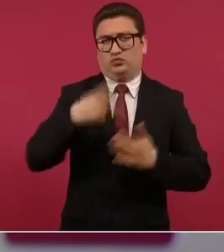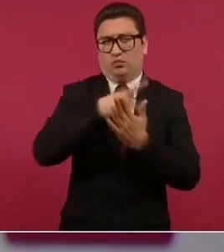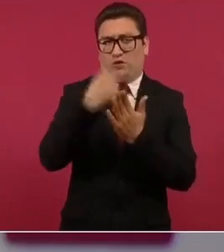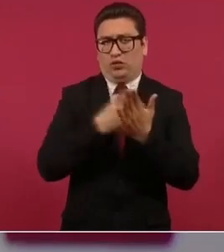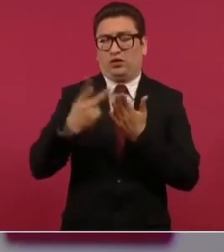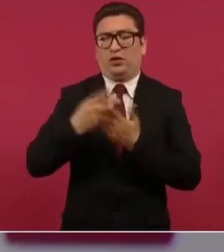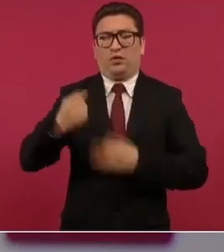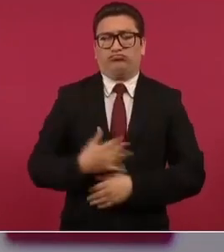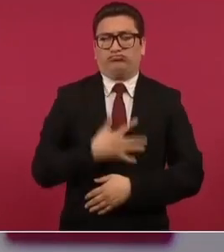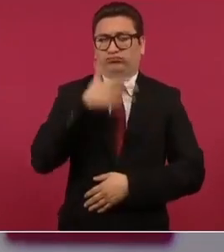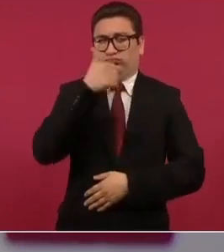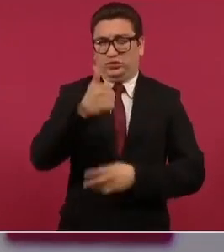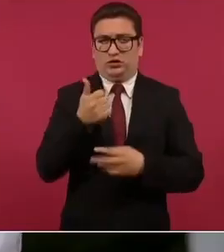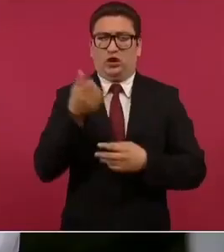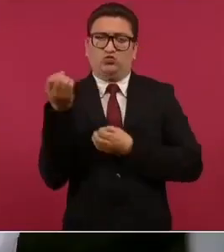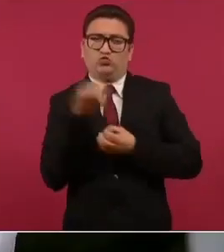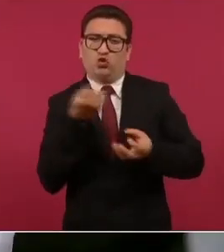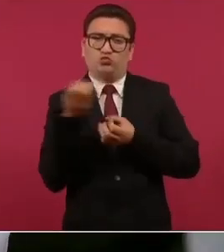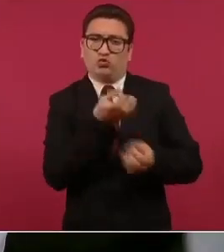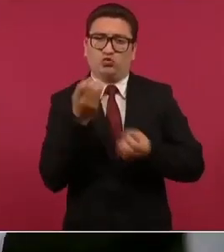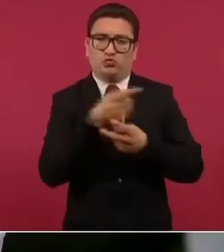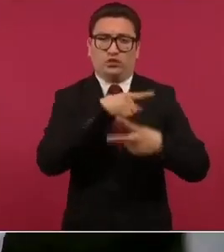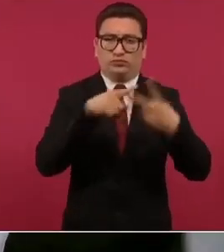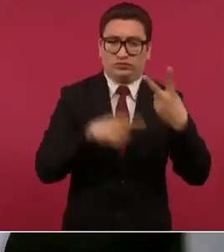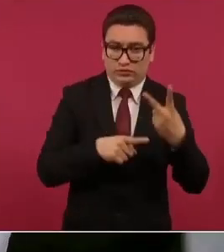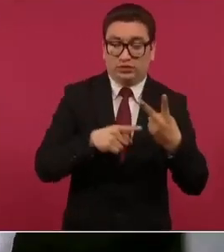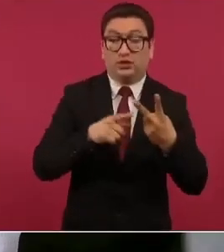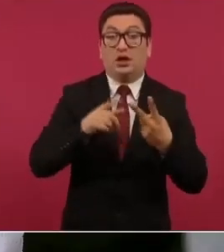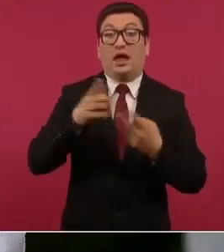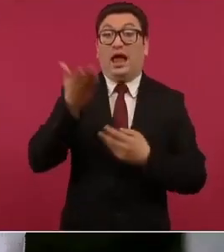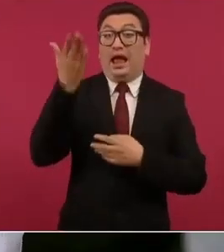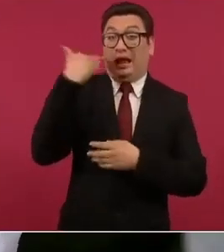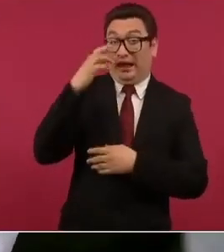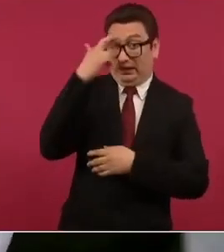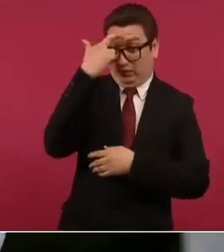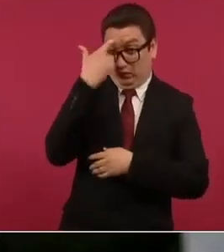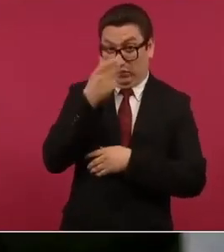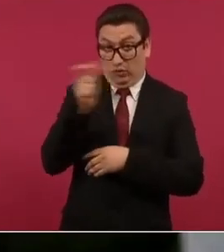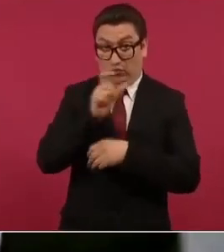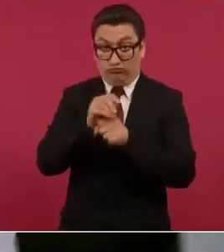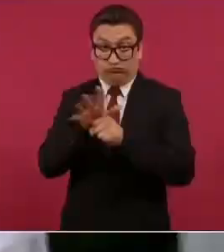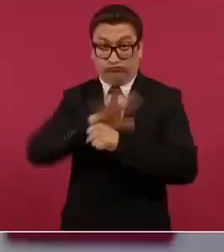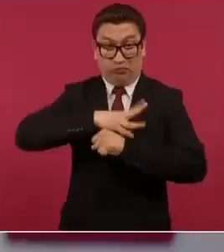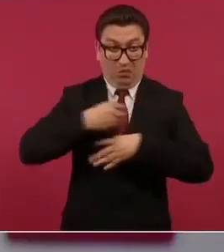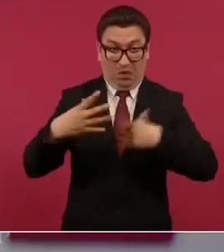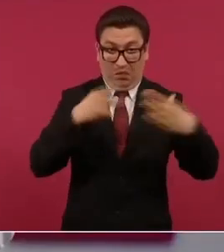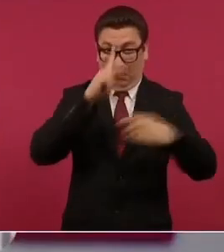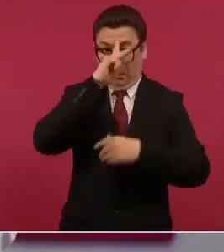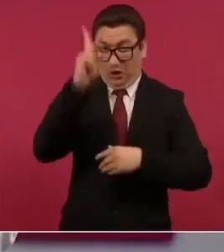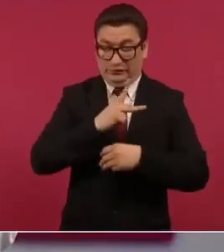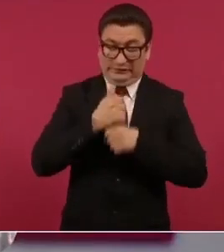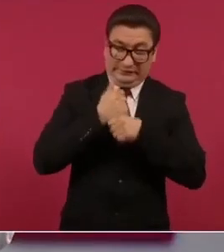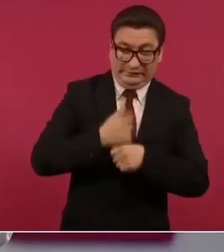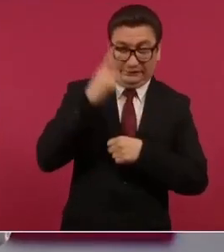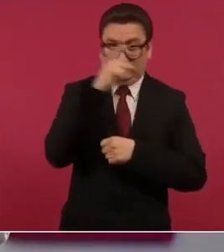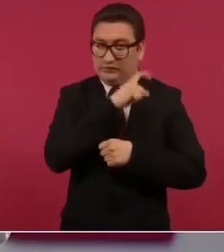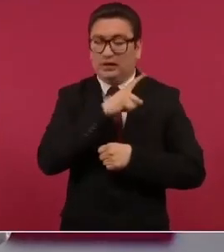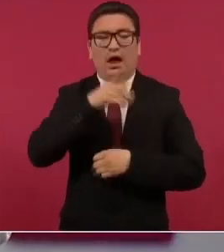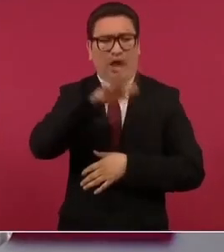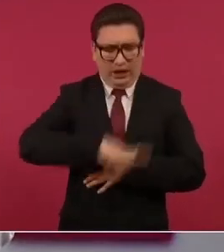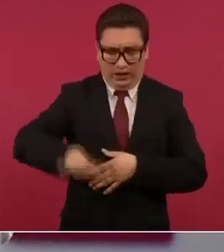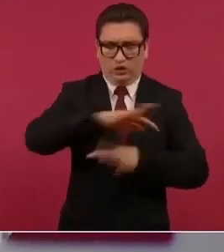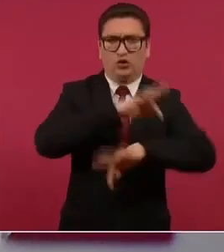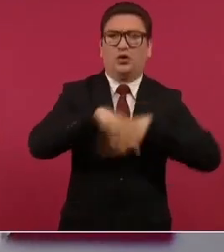menos hasta en los momentos más difíciles de la pandemia hemos garantizado que a la gente no le